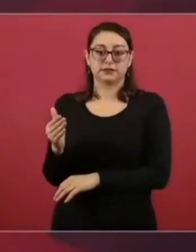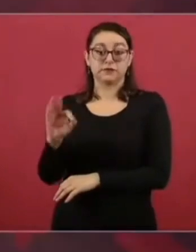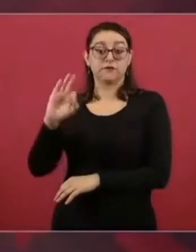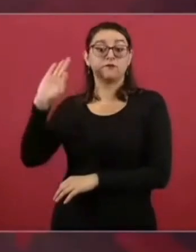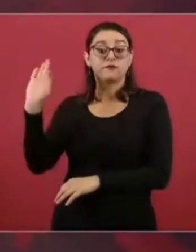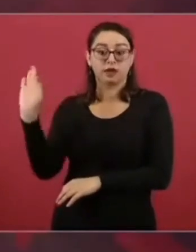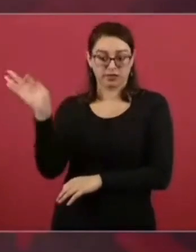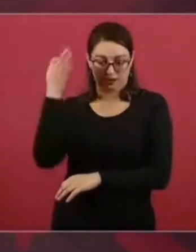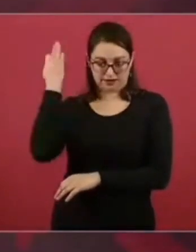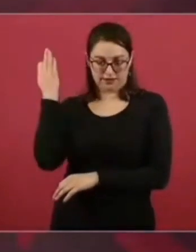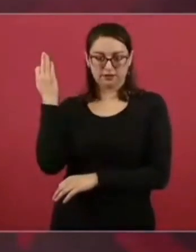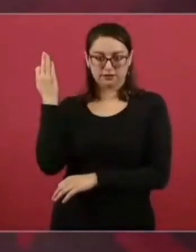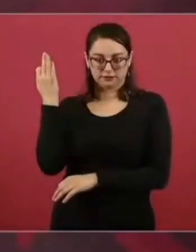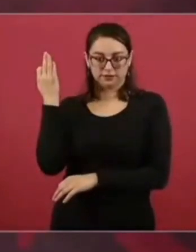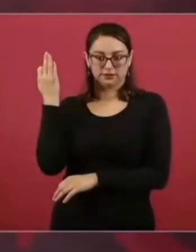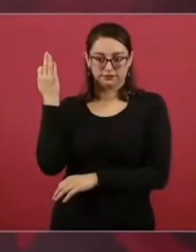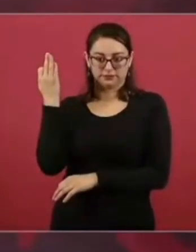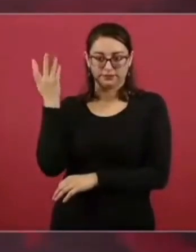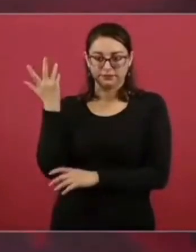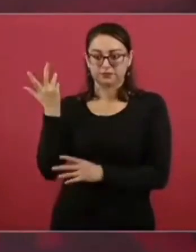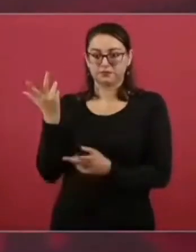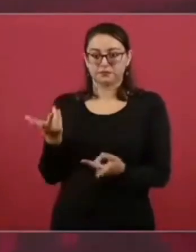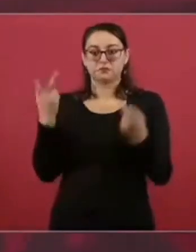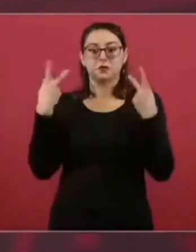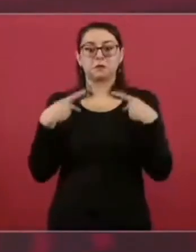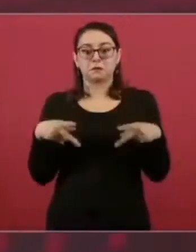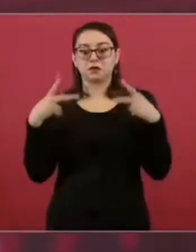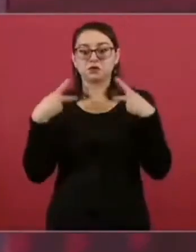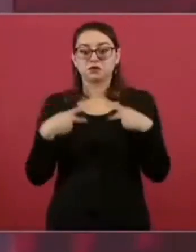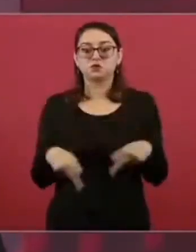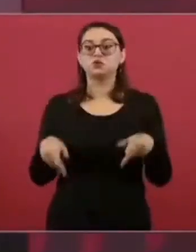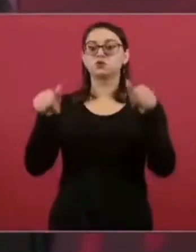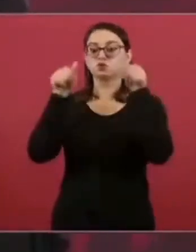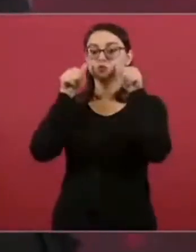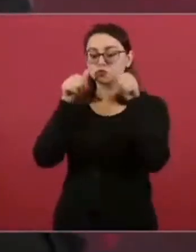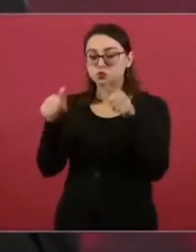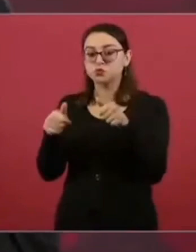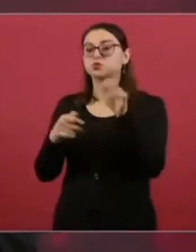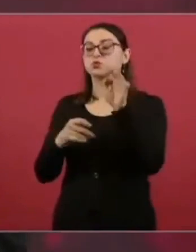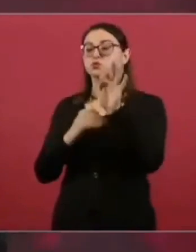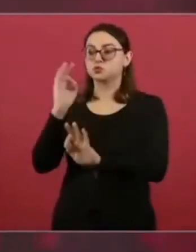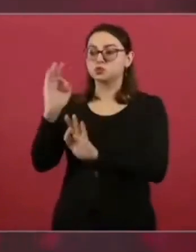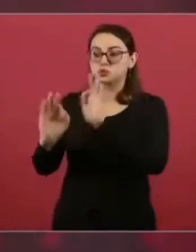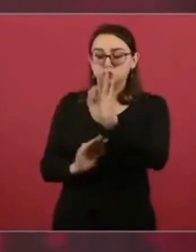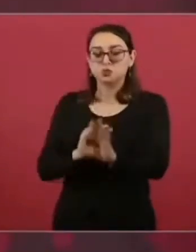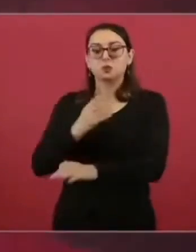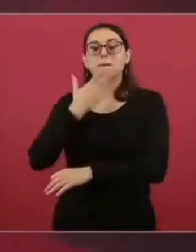La gente va a tener un